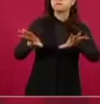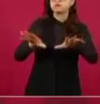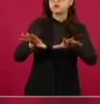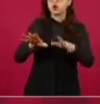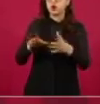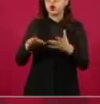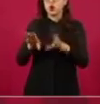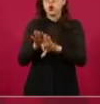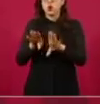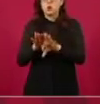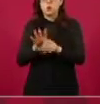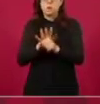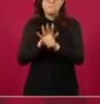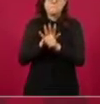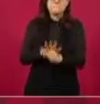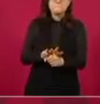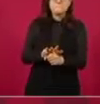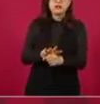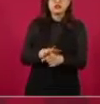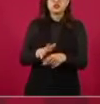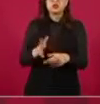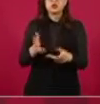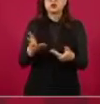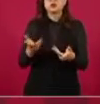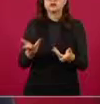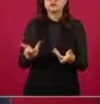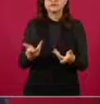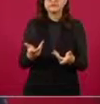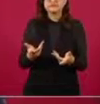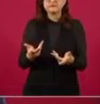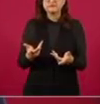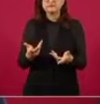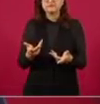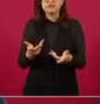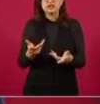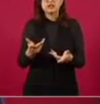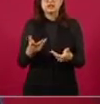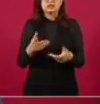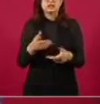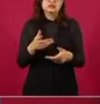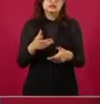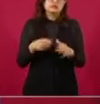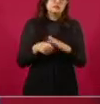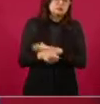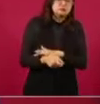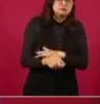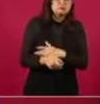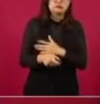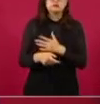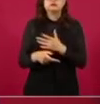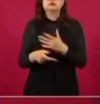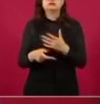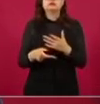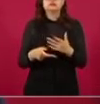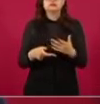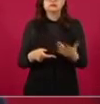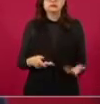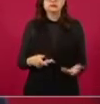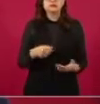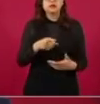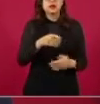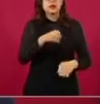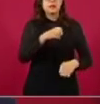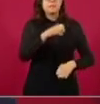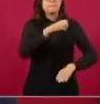a empresas que medran